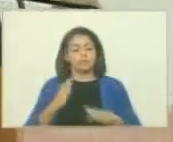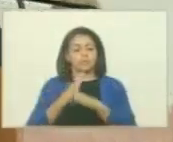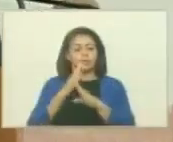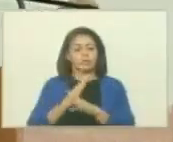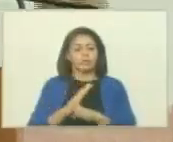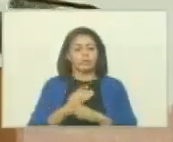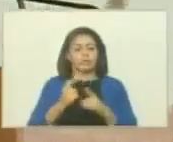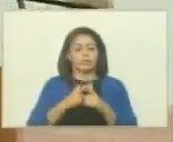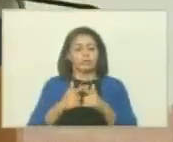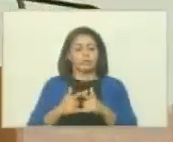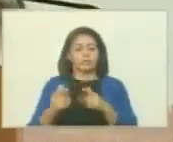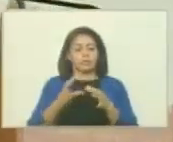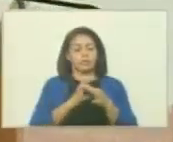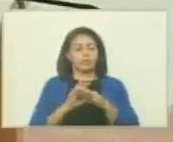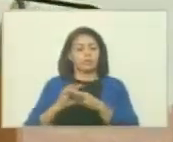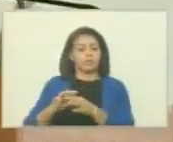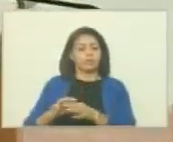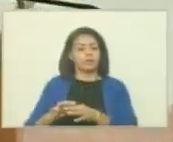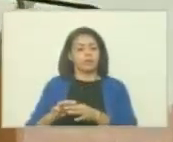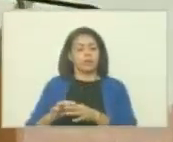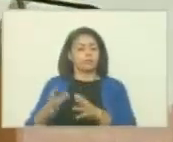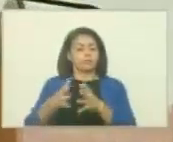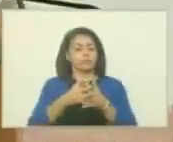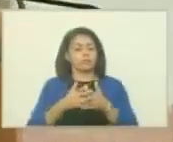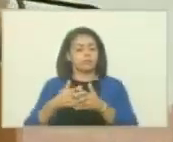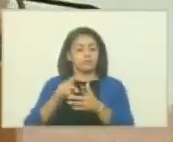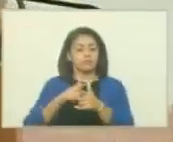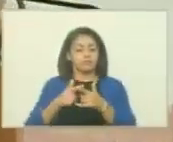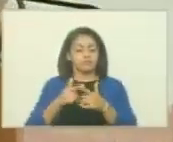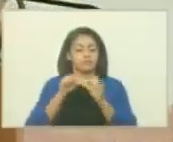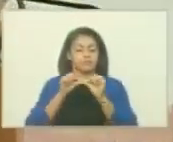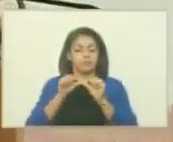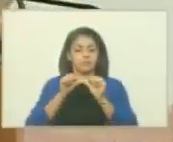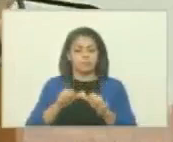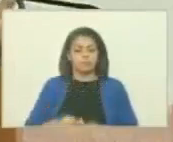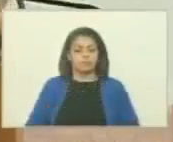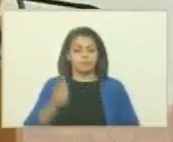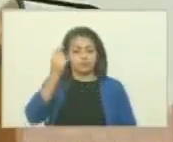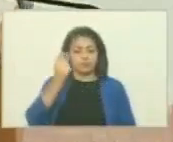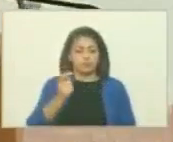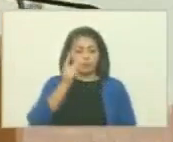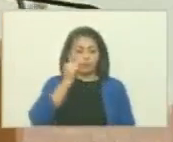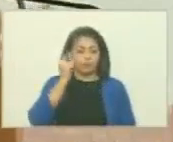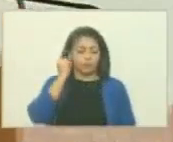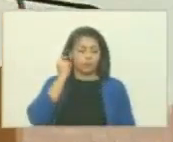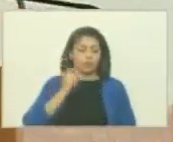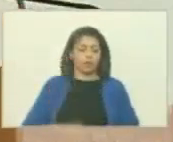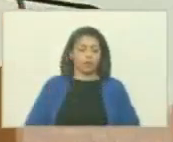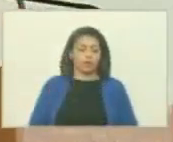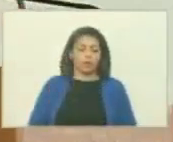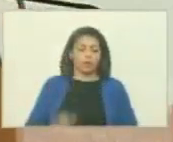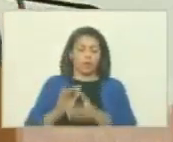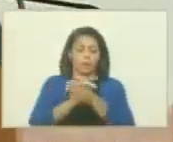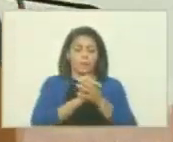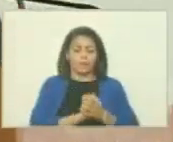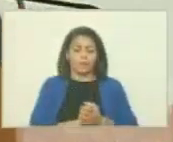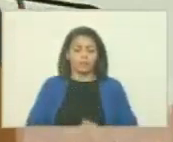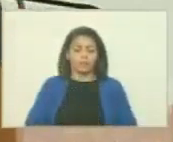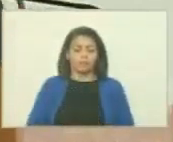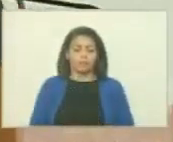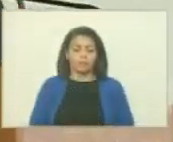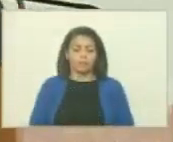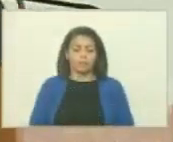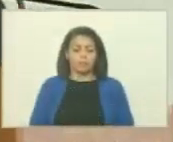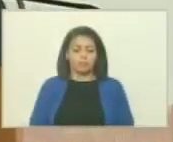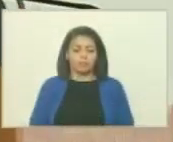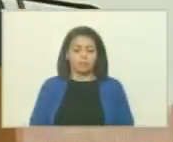las élites aliadas al imperio? esa es la constante diputadas diputados compañeras compañeros esa